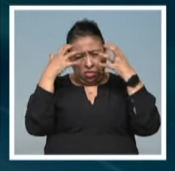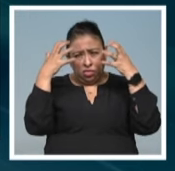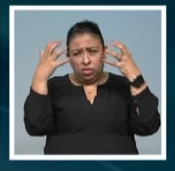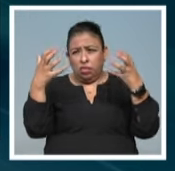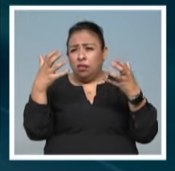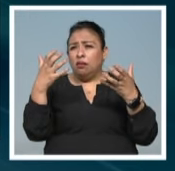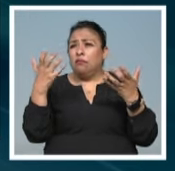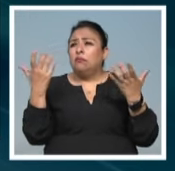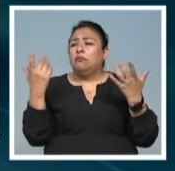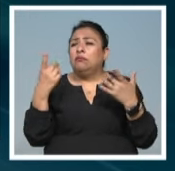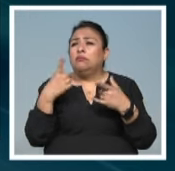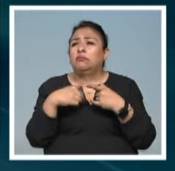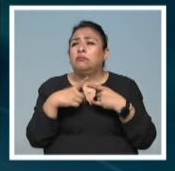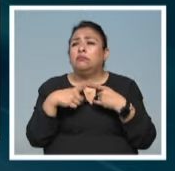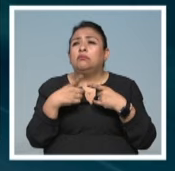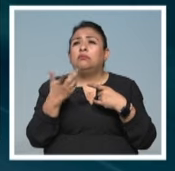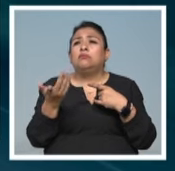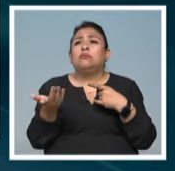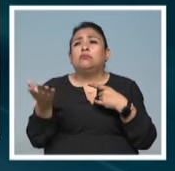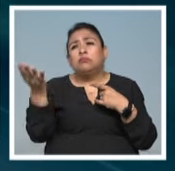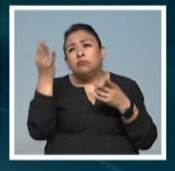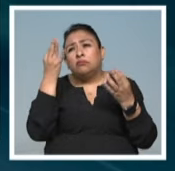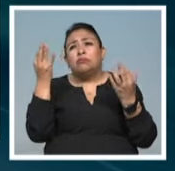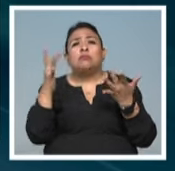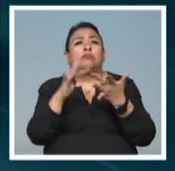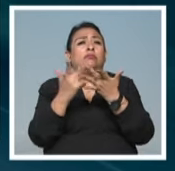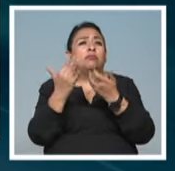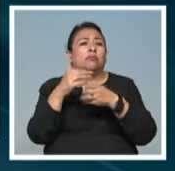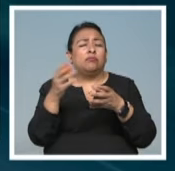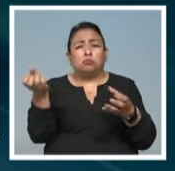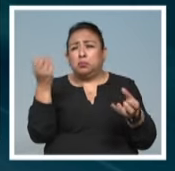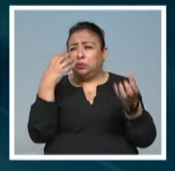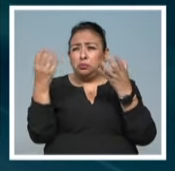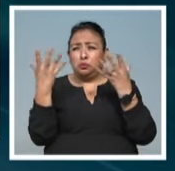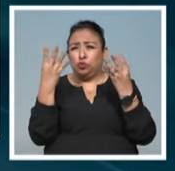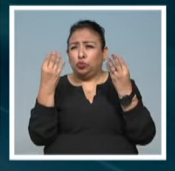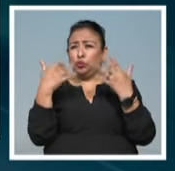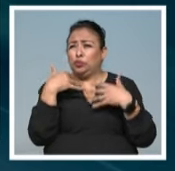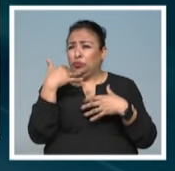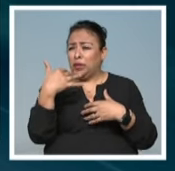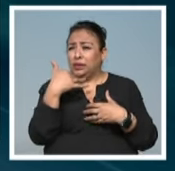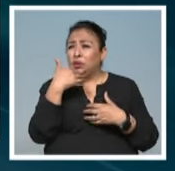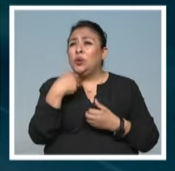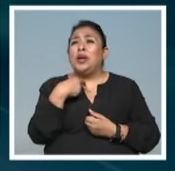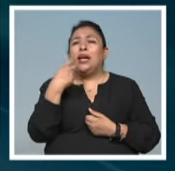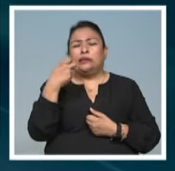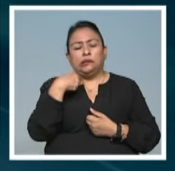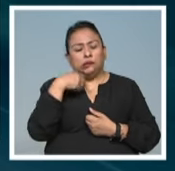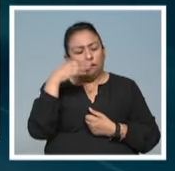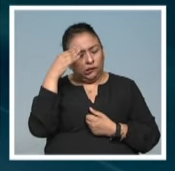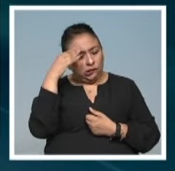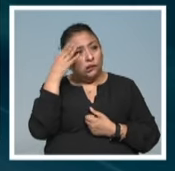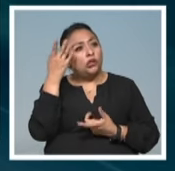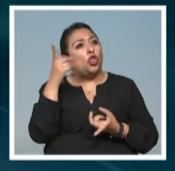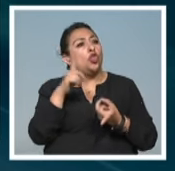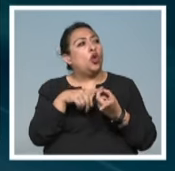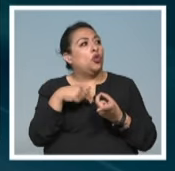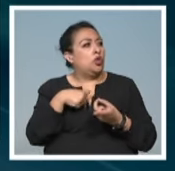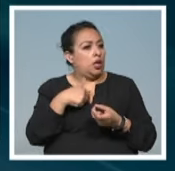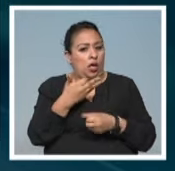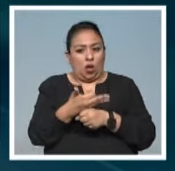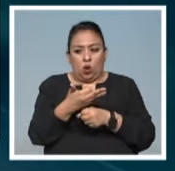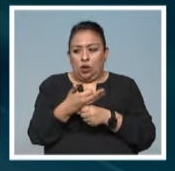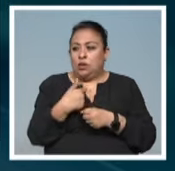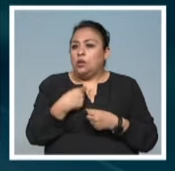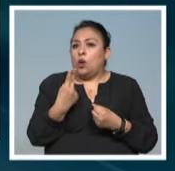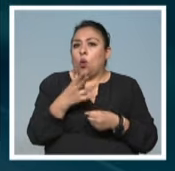las redes sociales, ¿no? Entonces es como esa reflexión de dónde estamos parados y qué